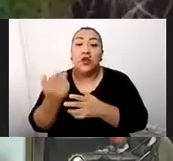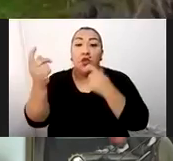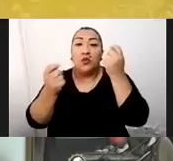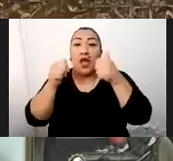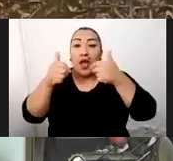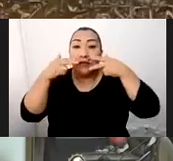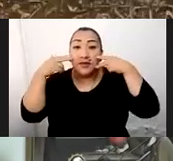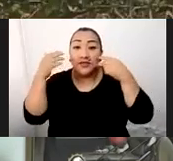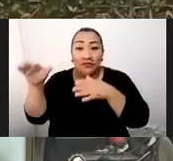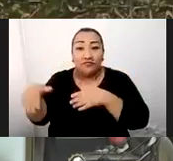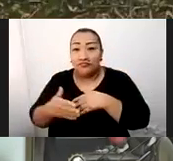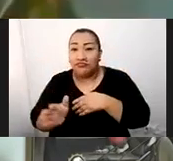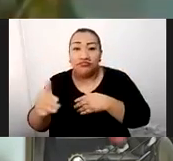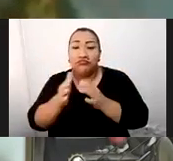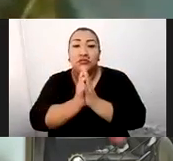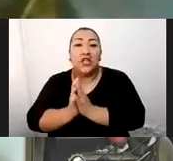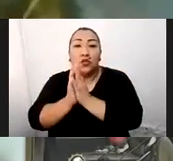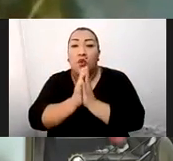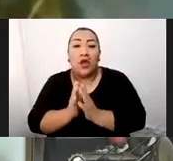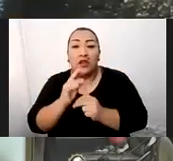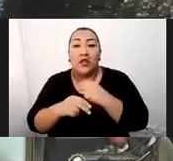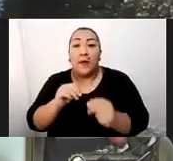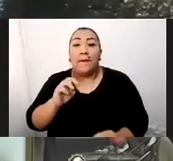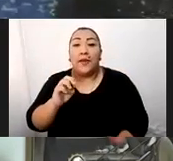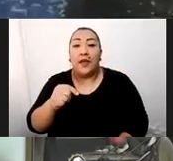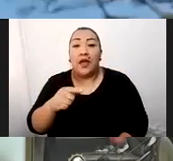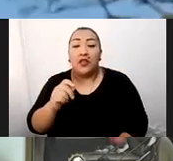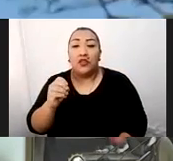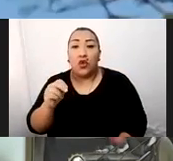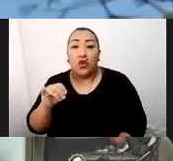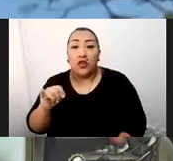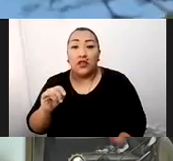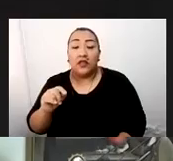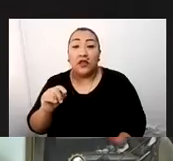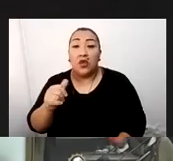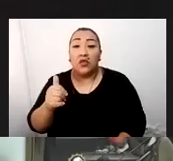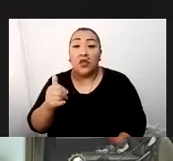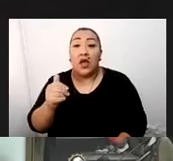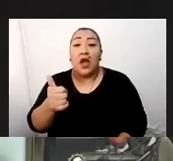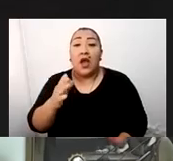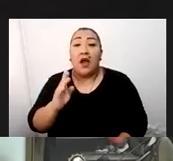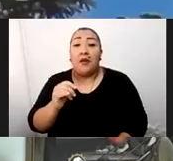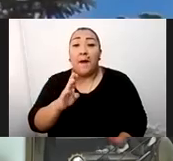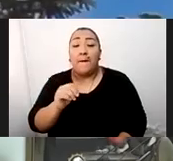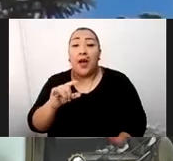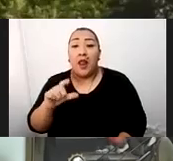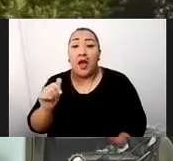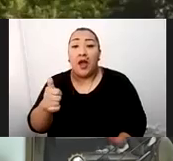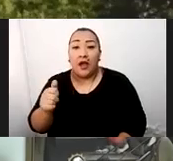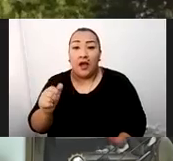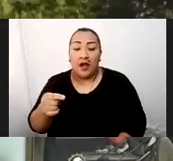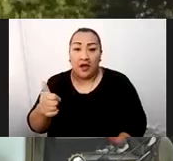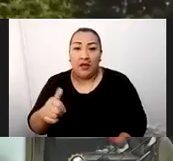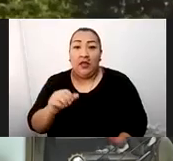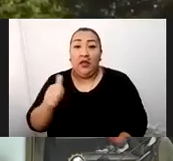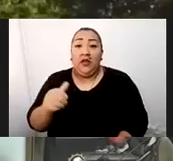en el Santuario Nacional del Megántoni, el Abra Málaga, el Pongo de Mainique, el Conjunto